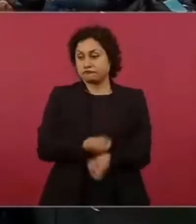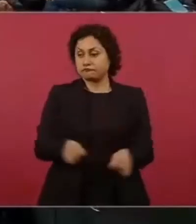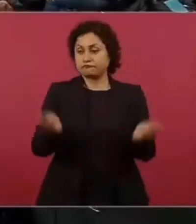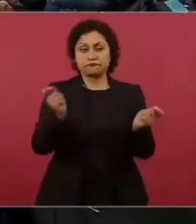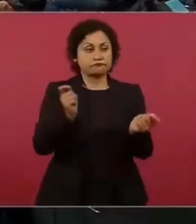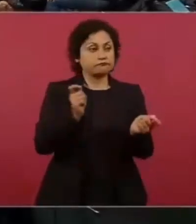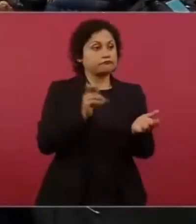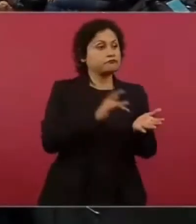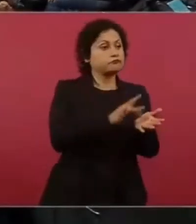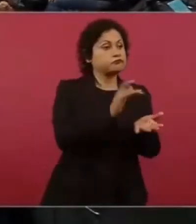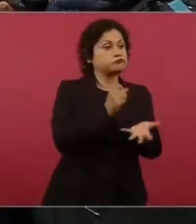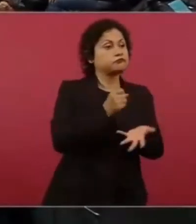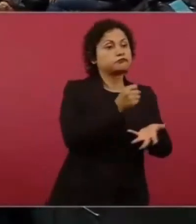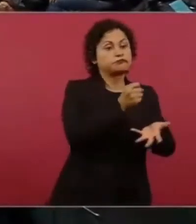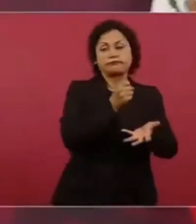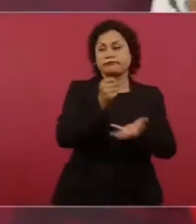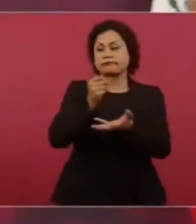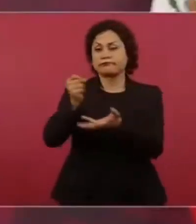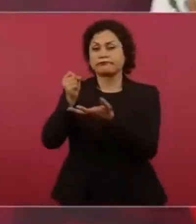dispersar los fondos.